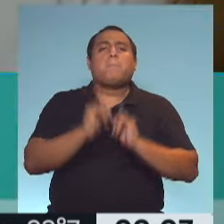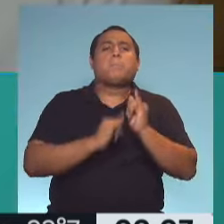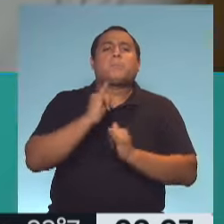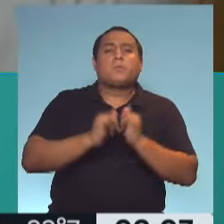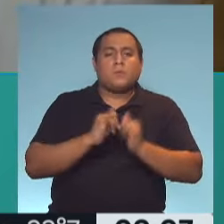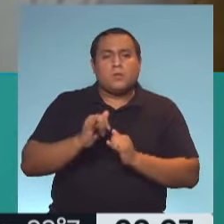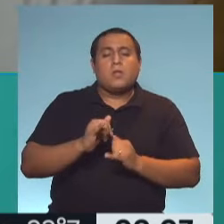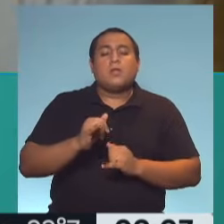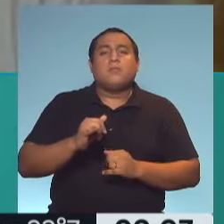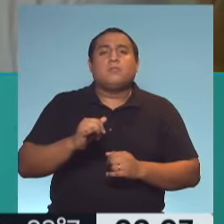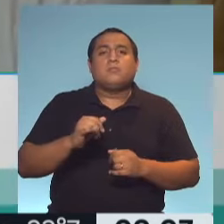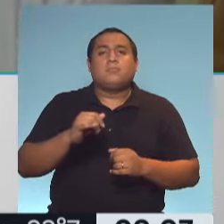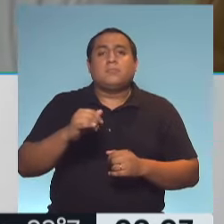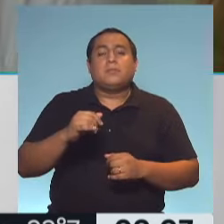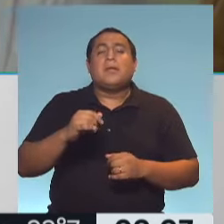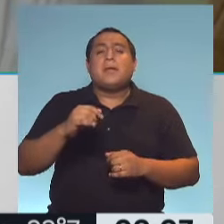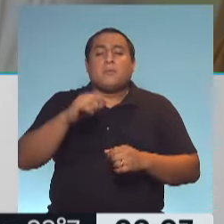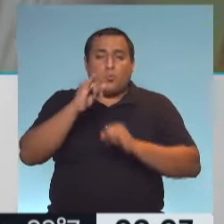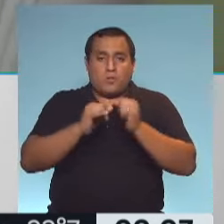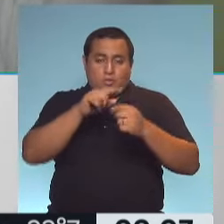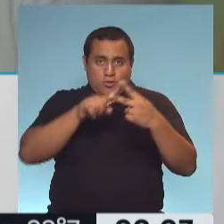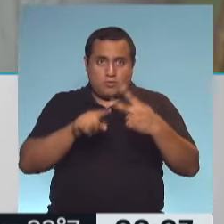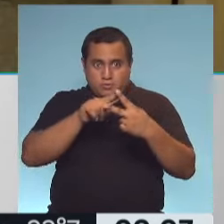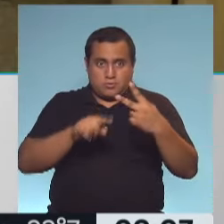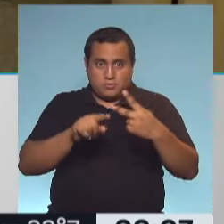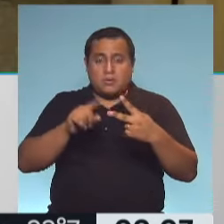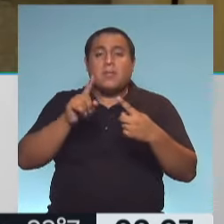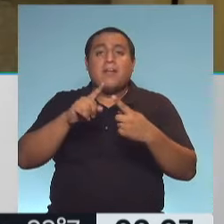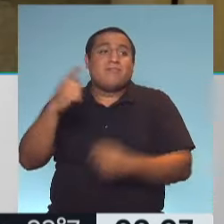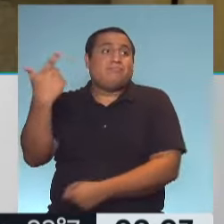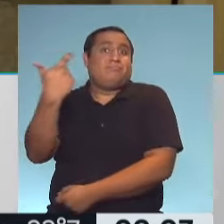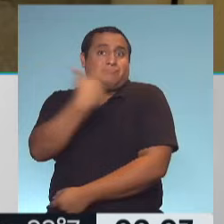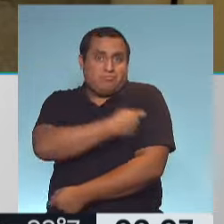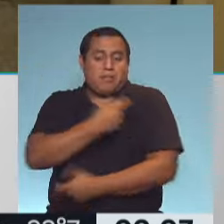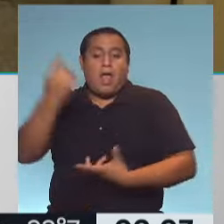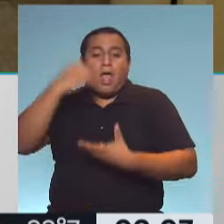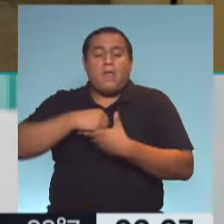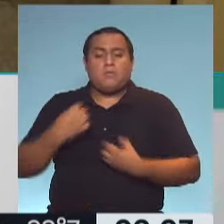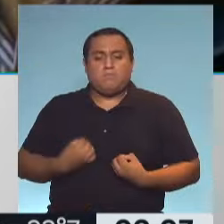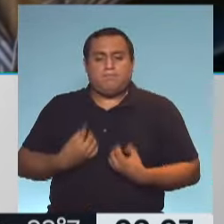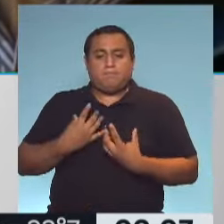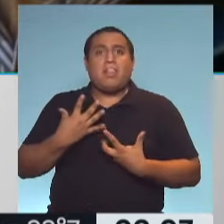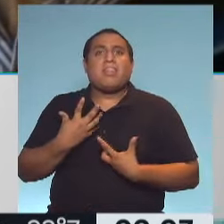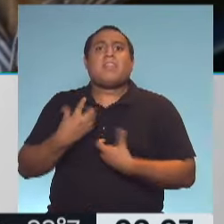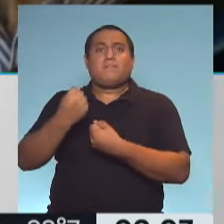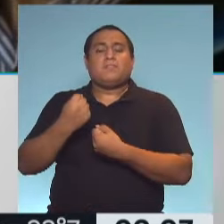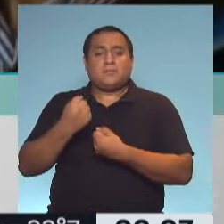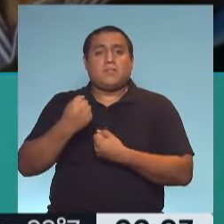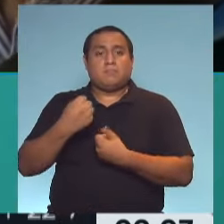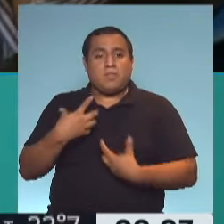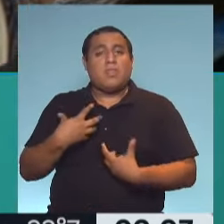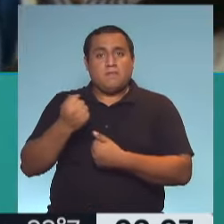de las vacunas. Una es la especificidad, que es que las vacunas van a generar anticuerpos específicos frente a algún antígeno que va